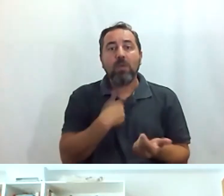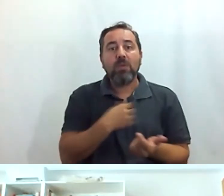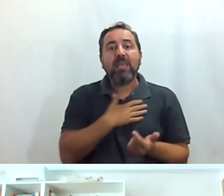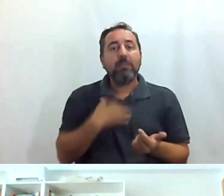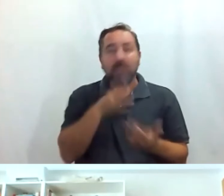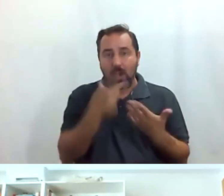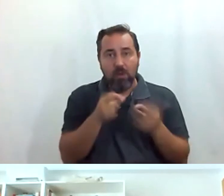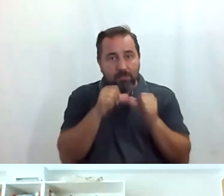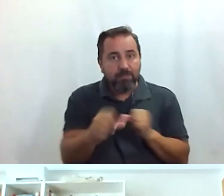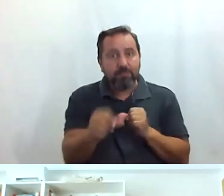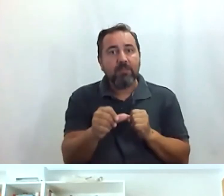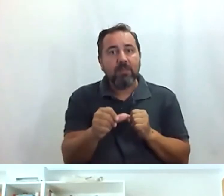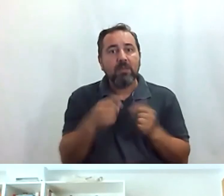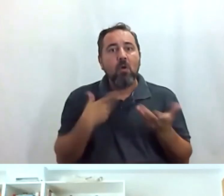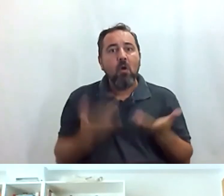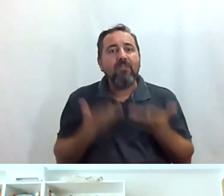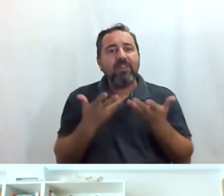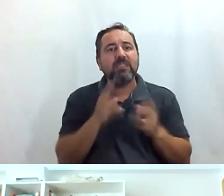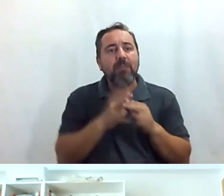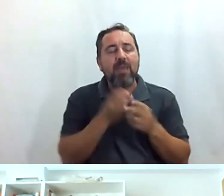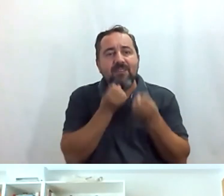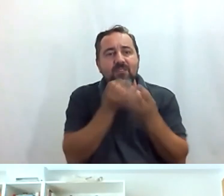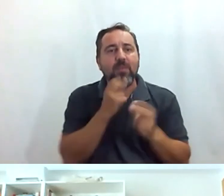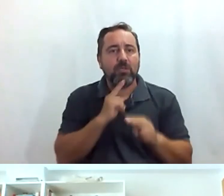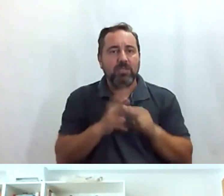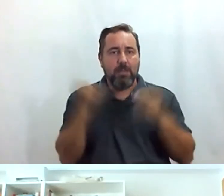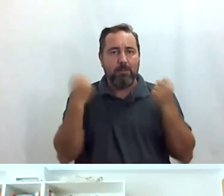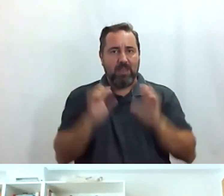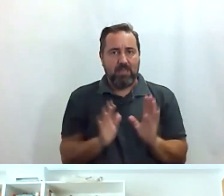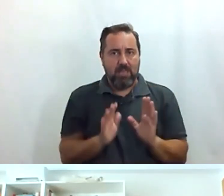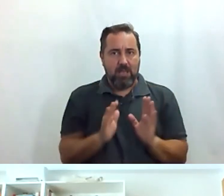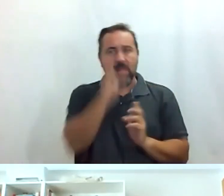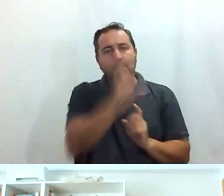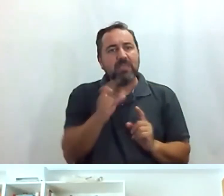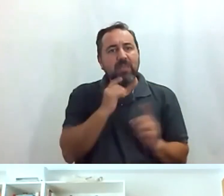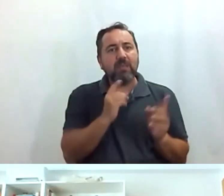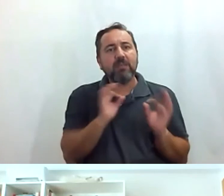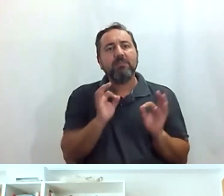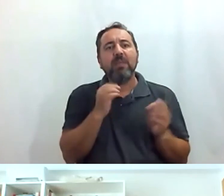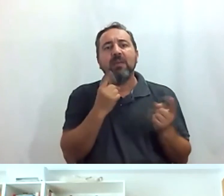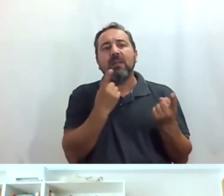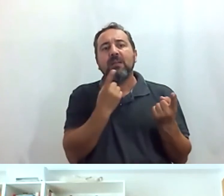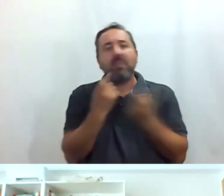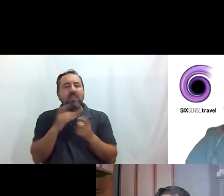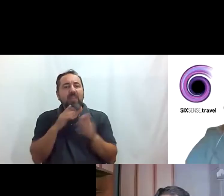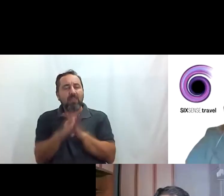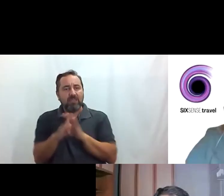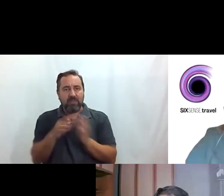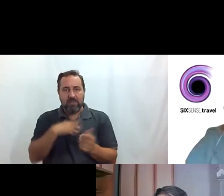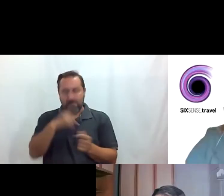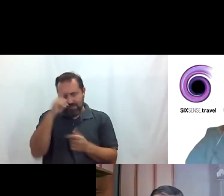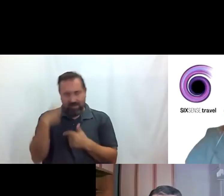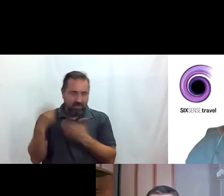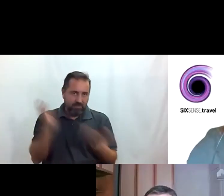a partir de aquí es ofrecer información práctica a personas con necesidades de accesibilidad que quieran venir a Madrid